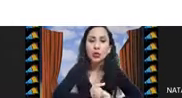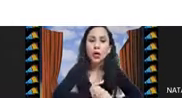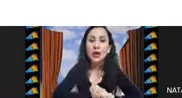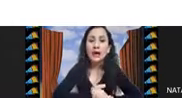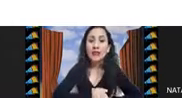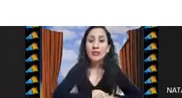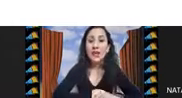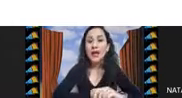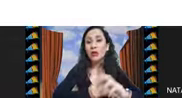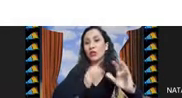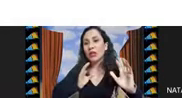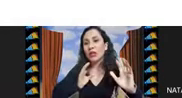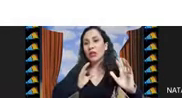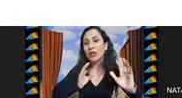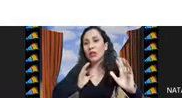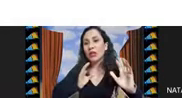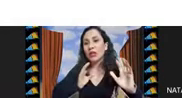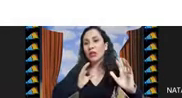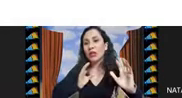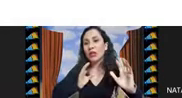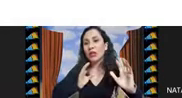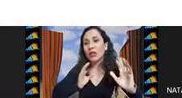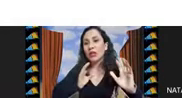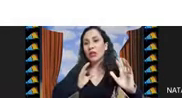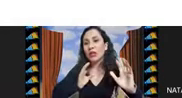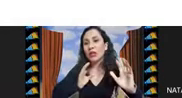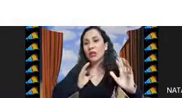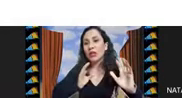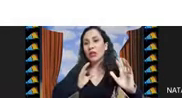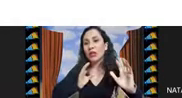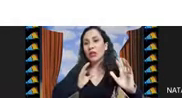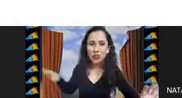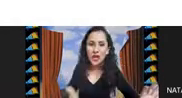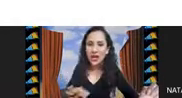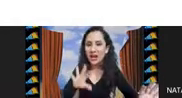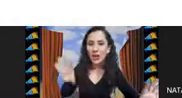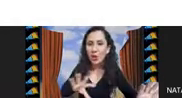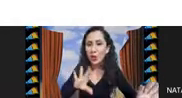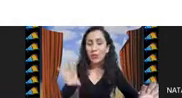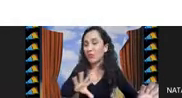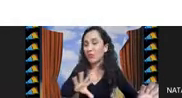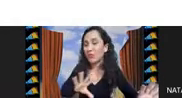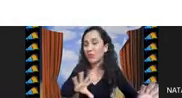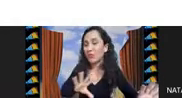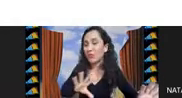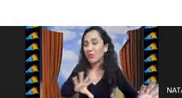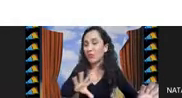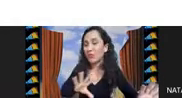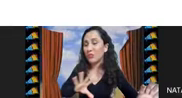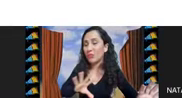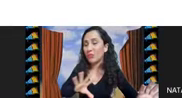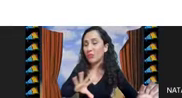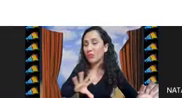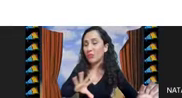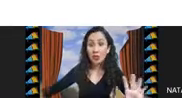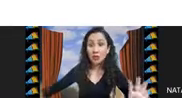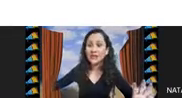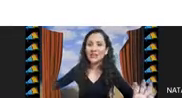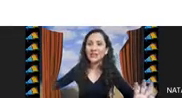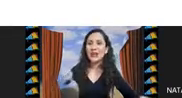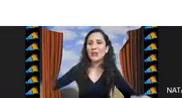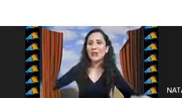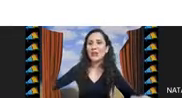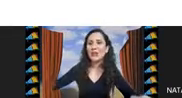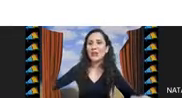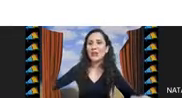conjunto de contenedores con capacidad C que es voy a es ilimitado digamos los que